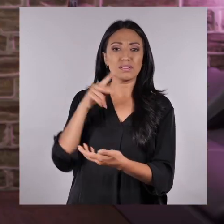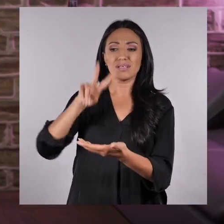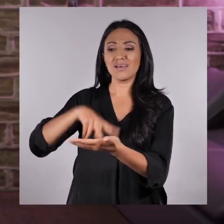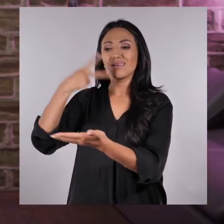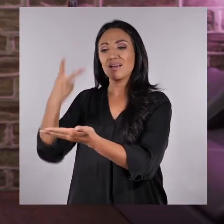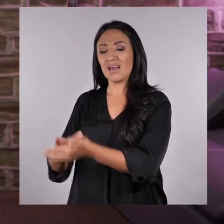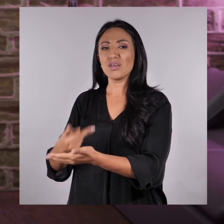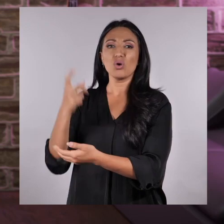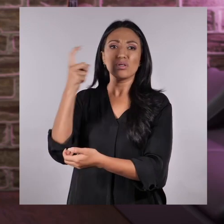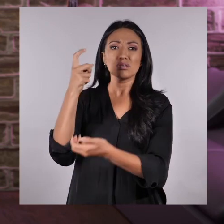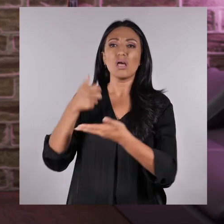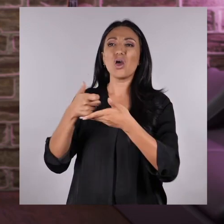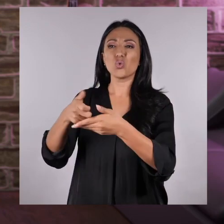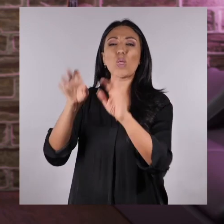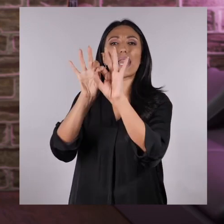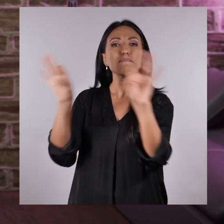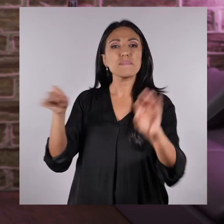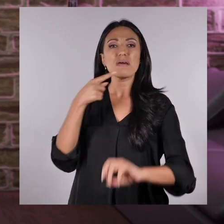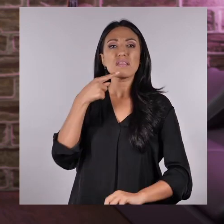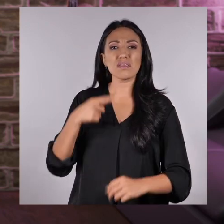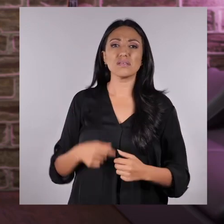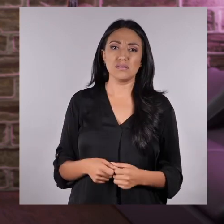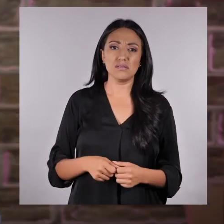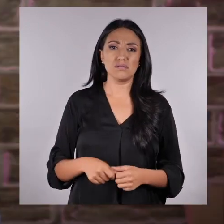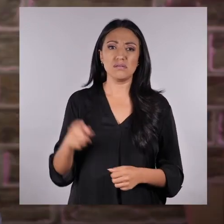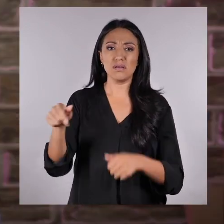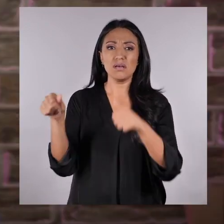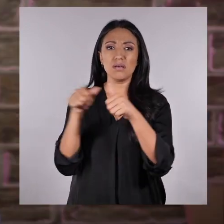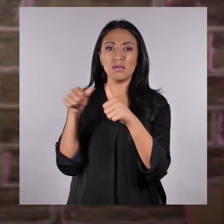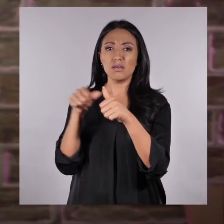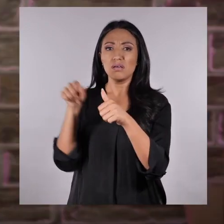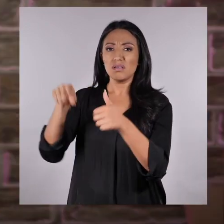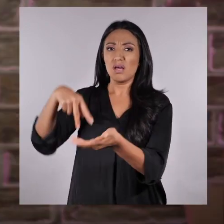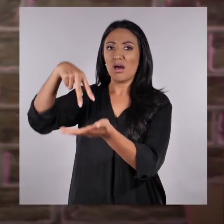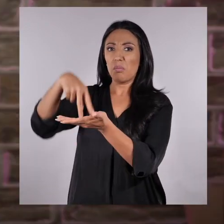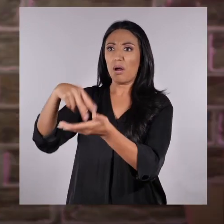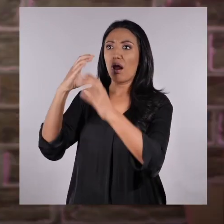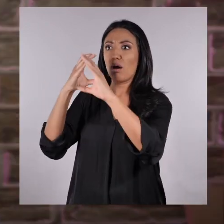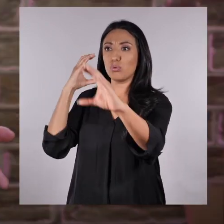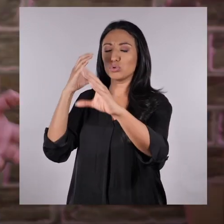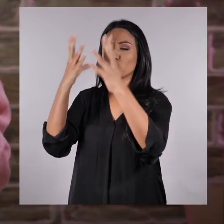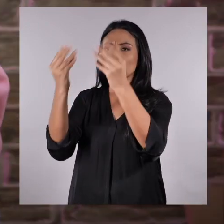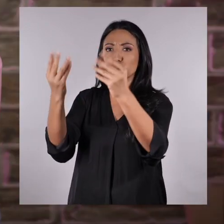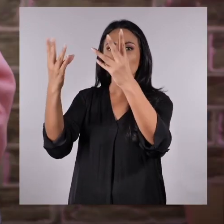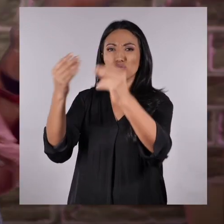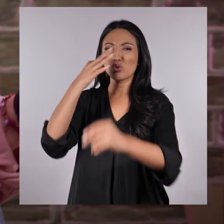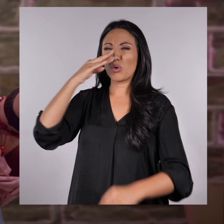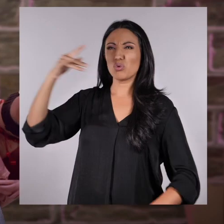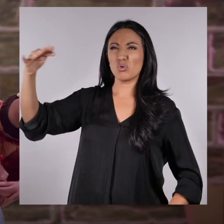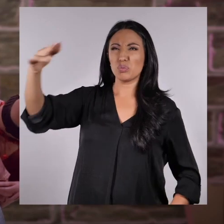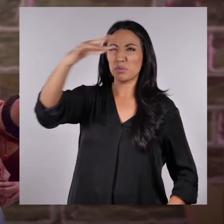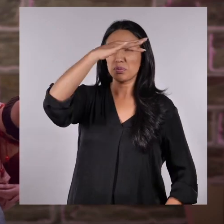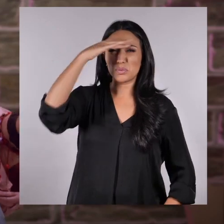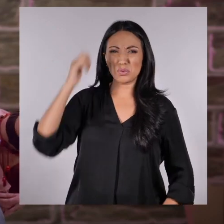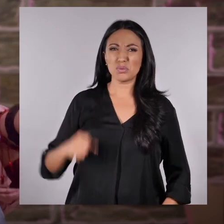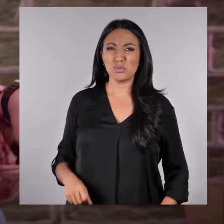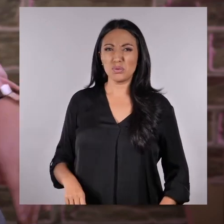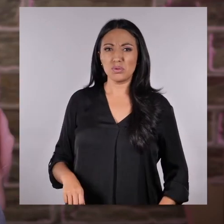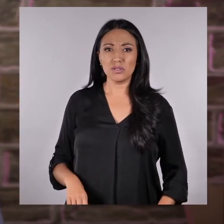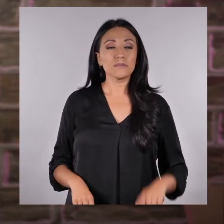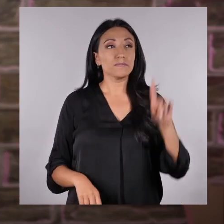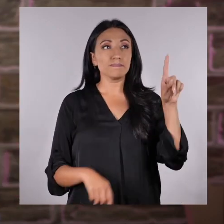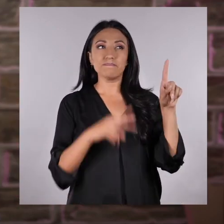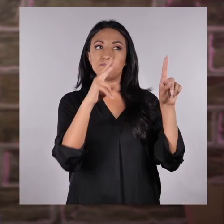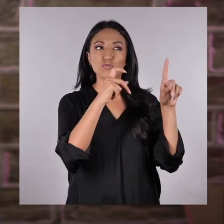porque ella se cayó y estéñezada la pierna. Ella vive cerca de una parada de buses donde hay harta contaminación.